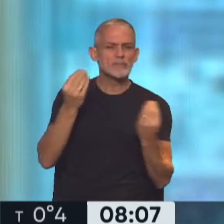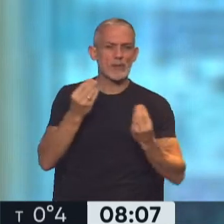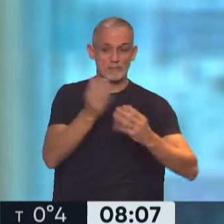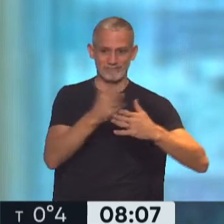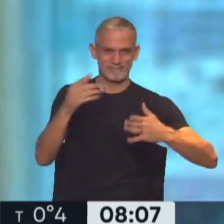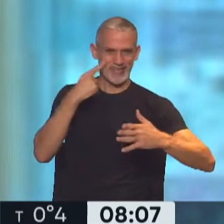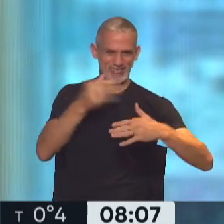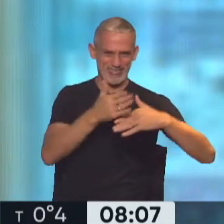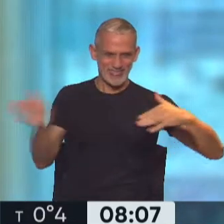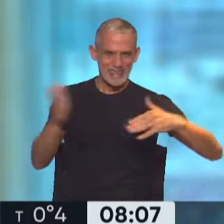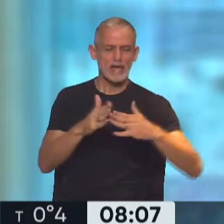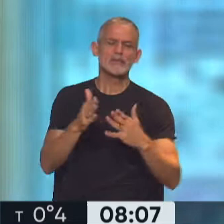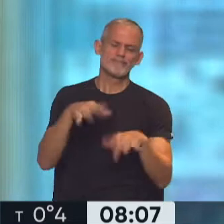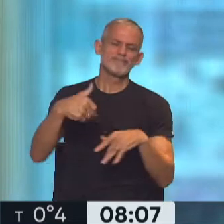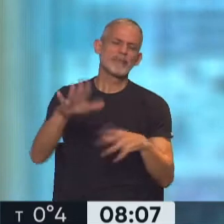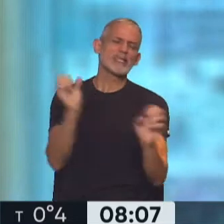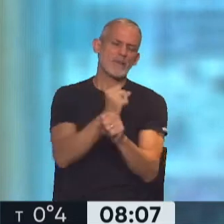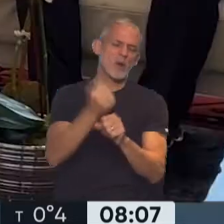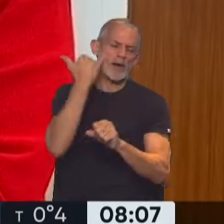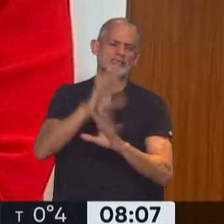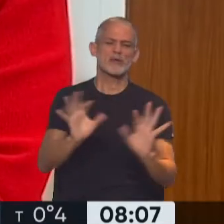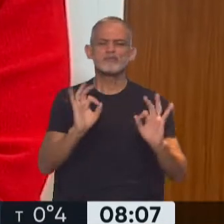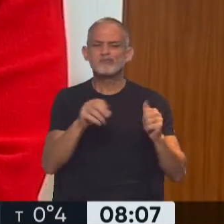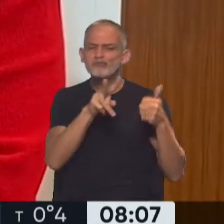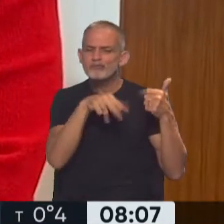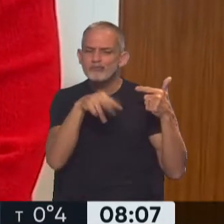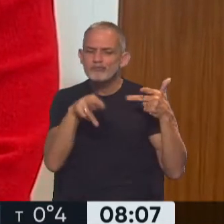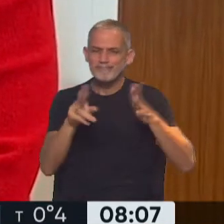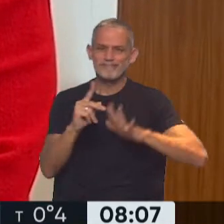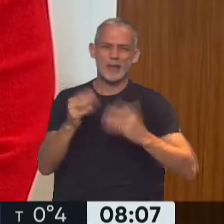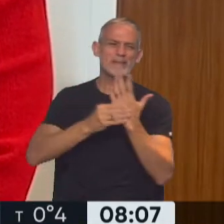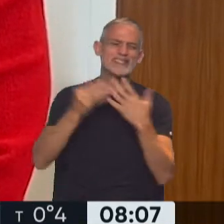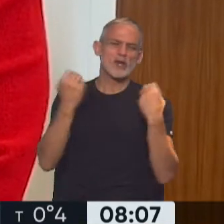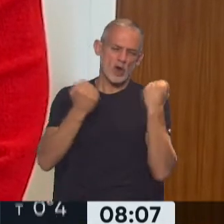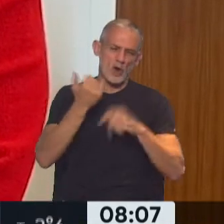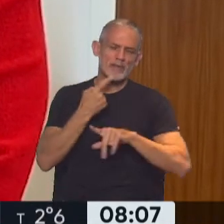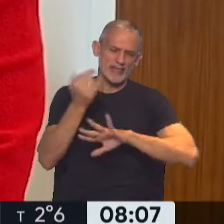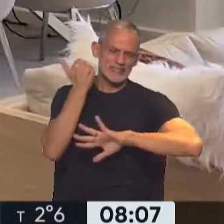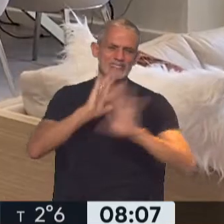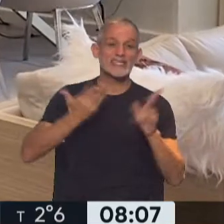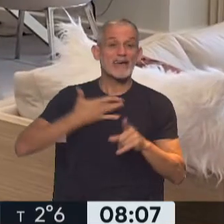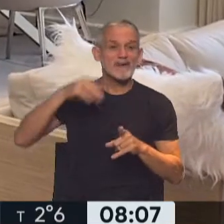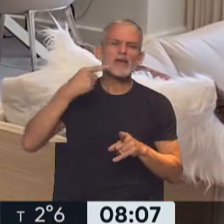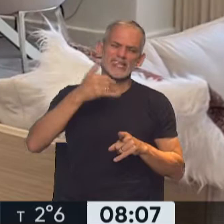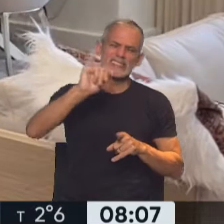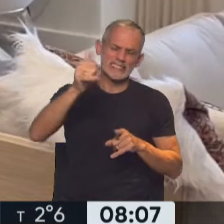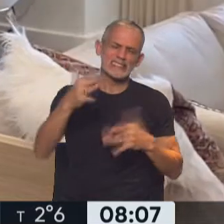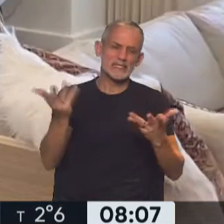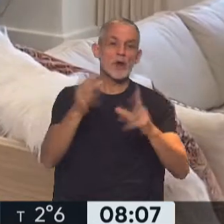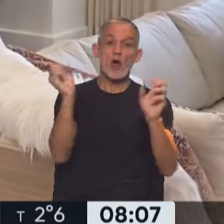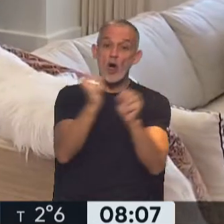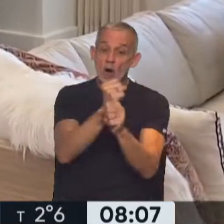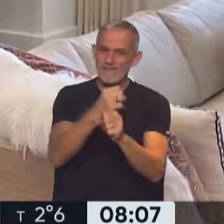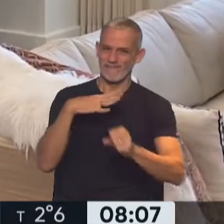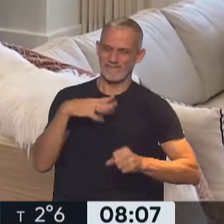próximos días se va a dar por aprobada, se sabe que se va a aprobar, lo admite en el Ministerio de Economía, lo admite el FMI, pero todavía falta la confirmación